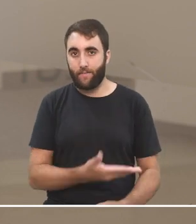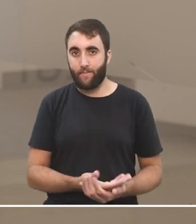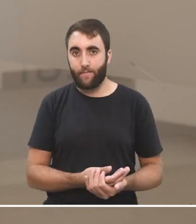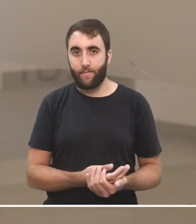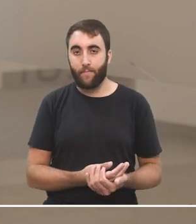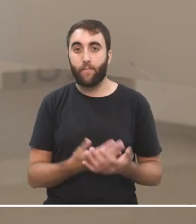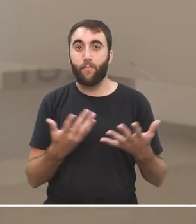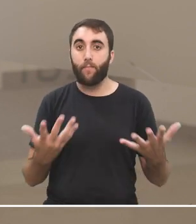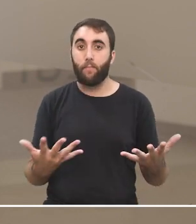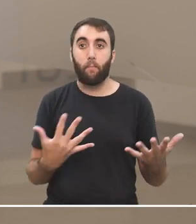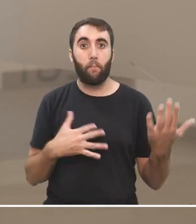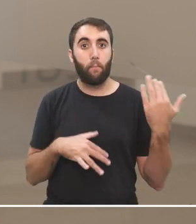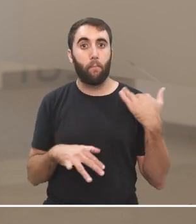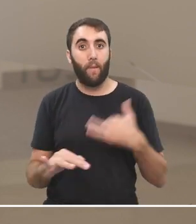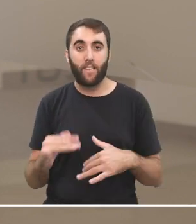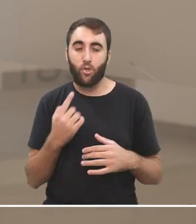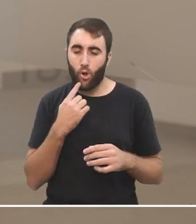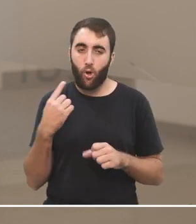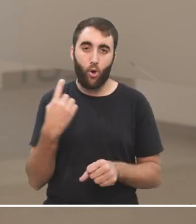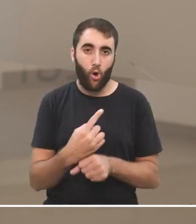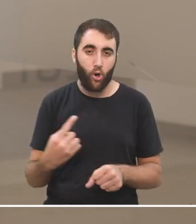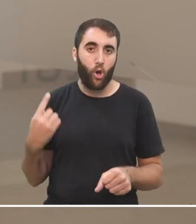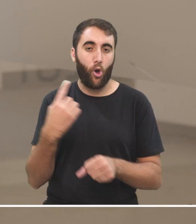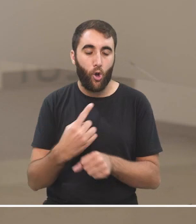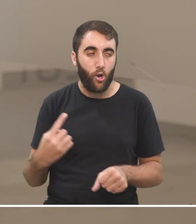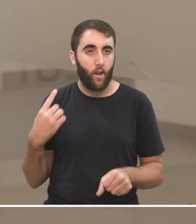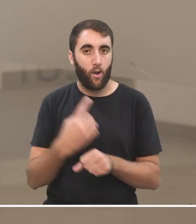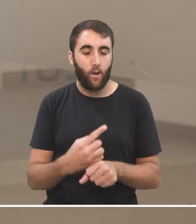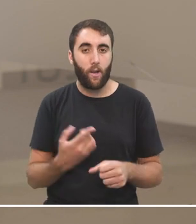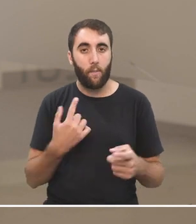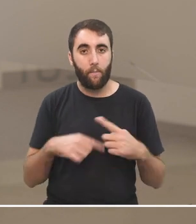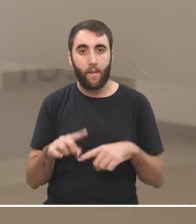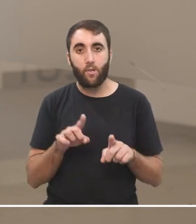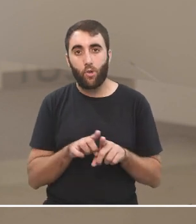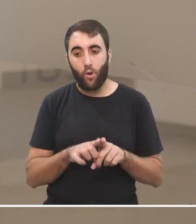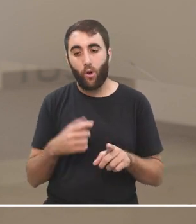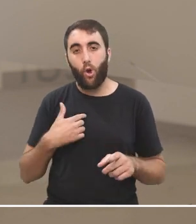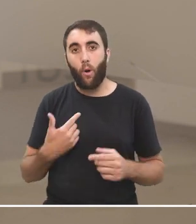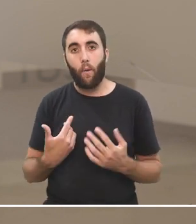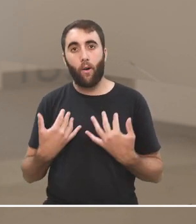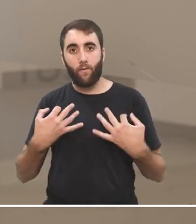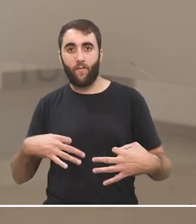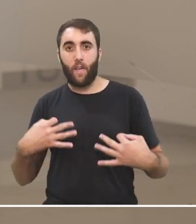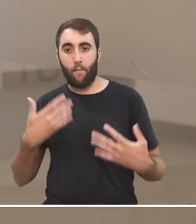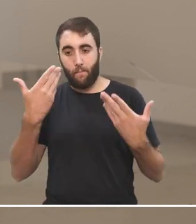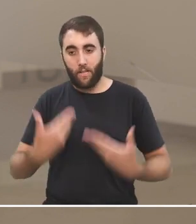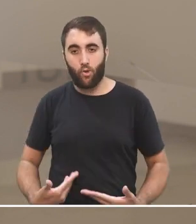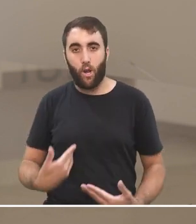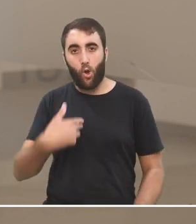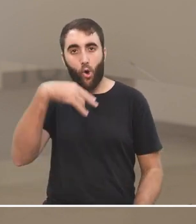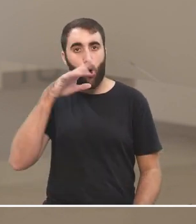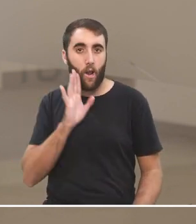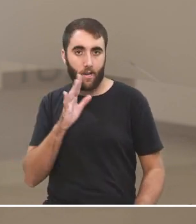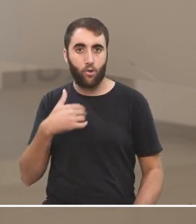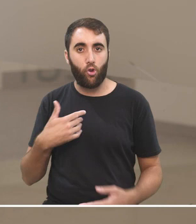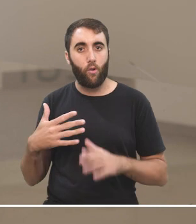cuanto más señalo que esto está mal más de alguna manera yo me pongo del lado del bien por el simple reflejo